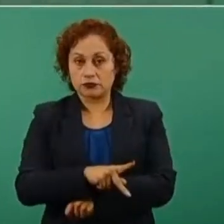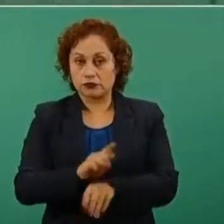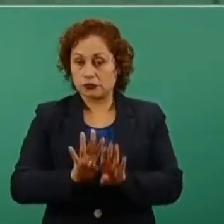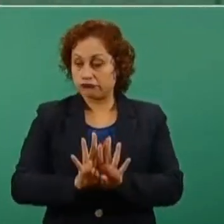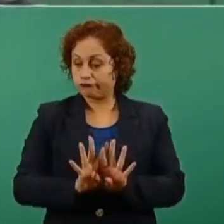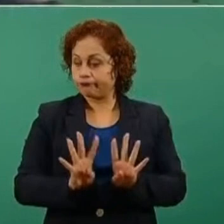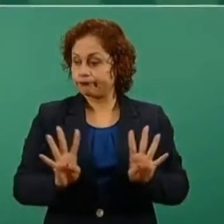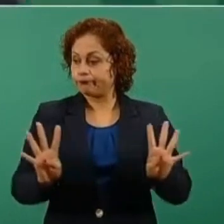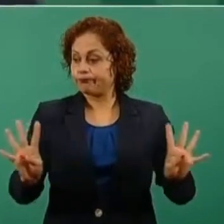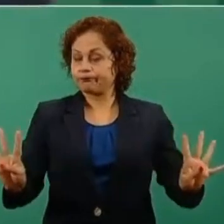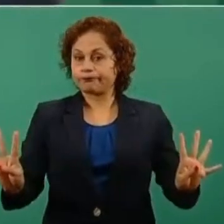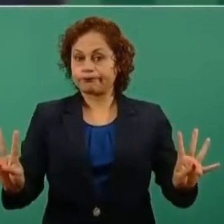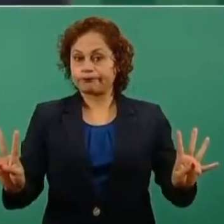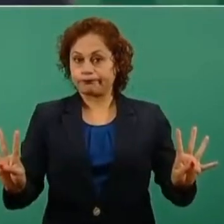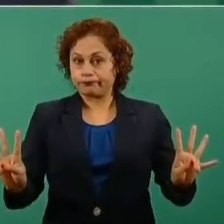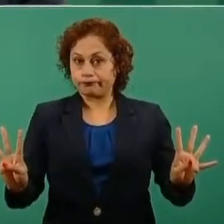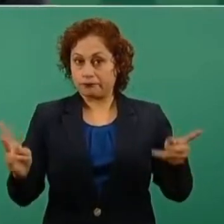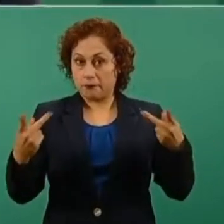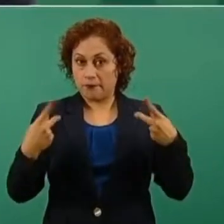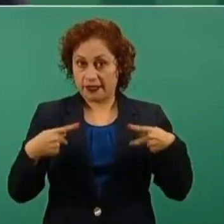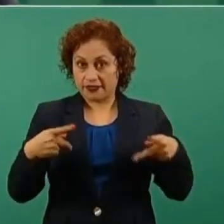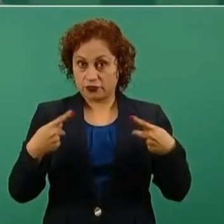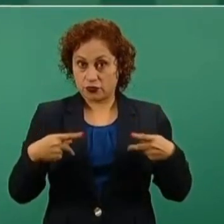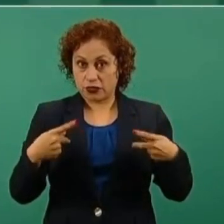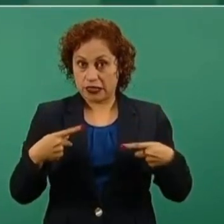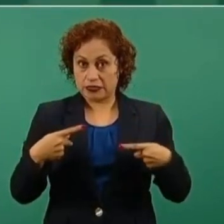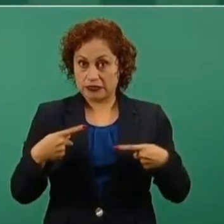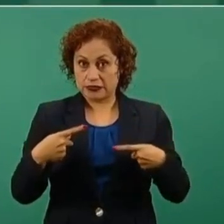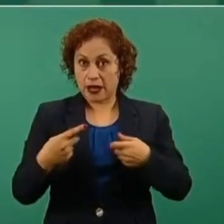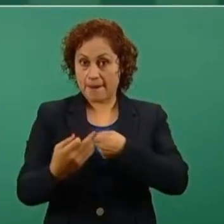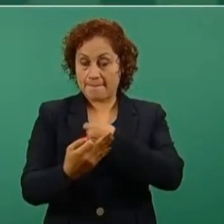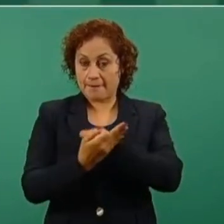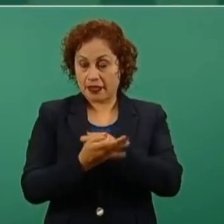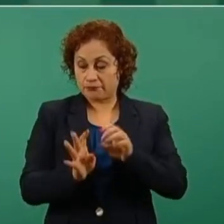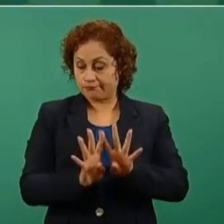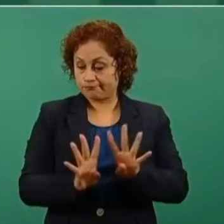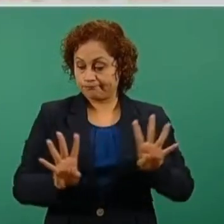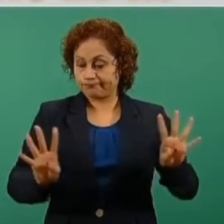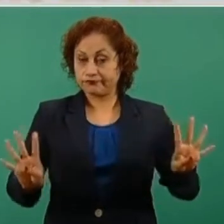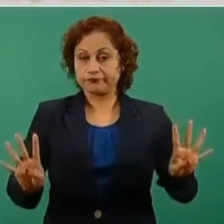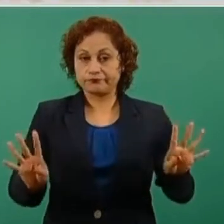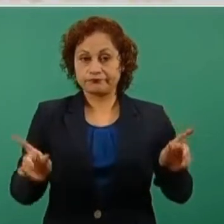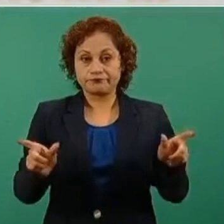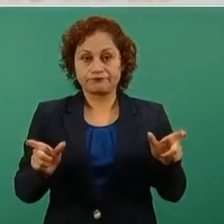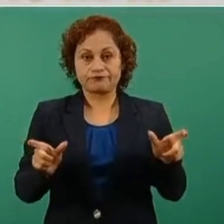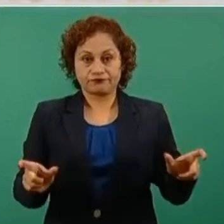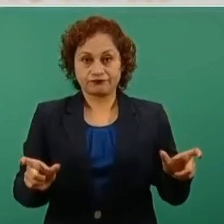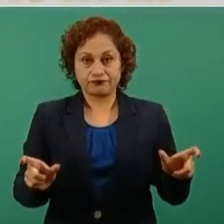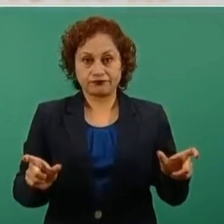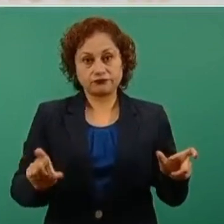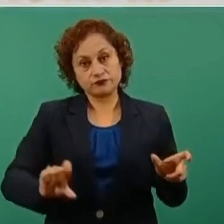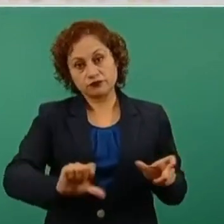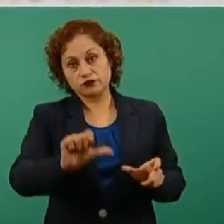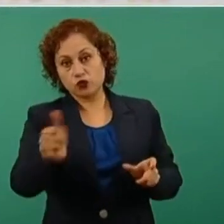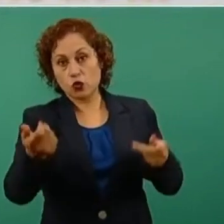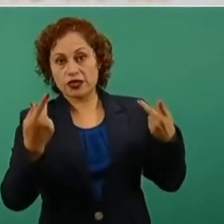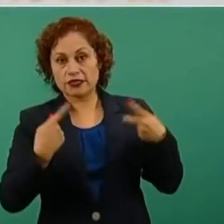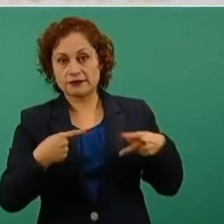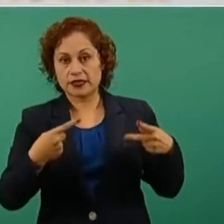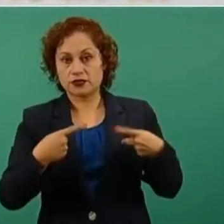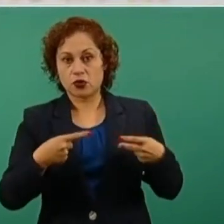a los que protestan y al mismo tiempo o infiltrados en eso